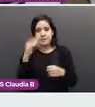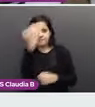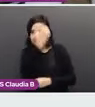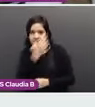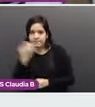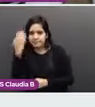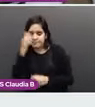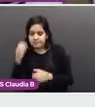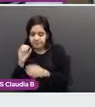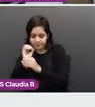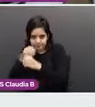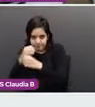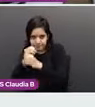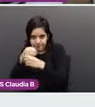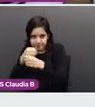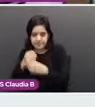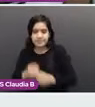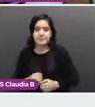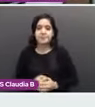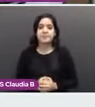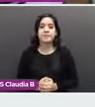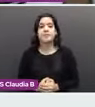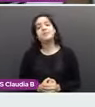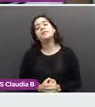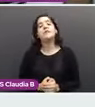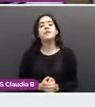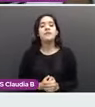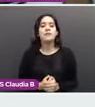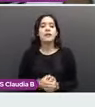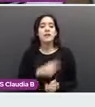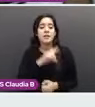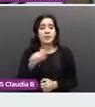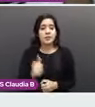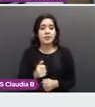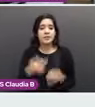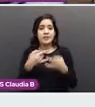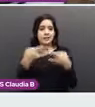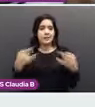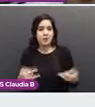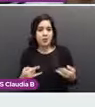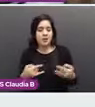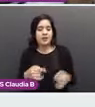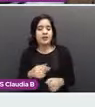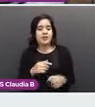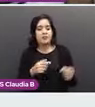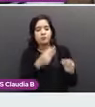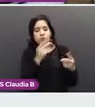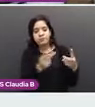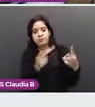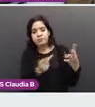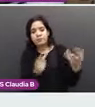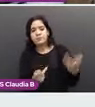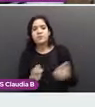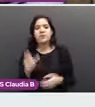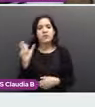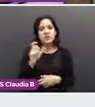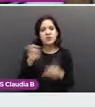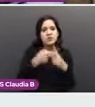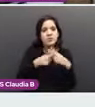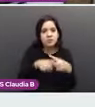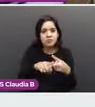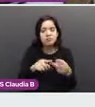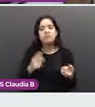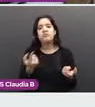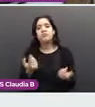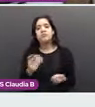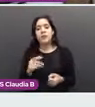Siguiente. Entonces, en la historia clínica, vamos a interrogar sobre el inicio de los síntomas, cuánto tiempo lleva con ellos, a valorar